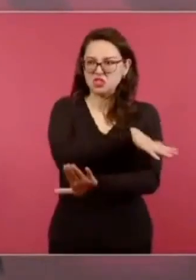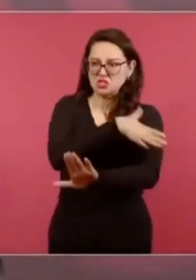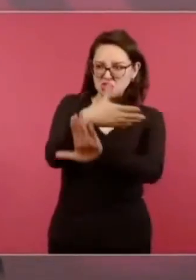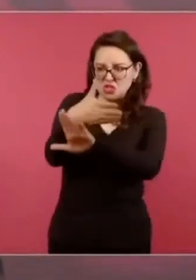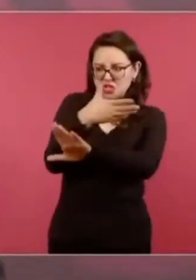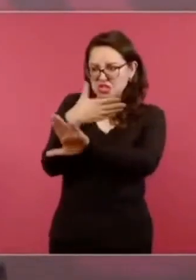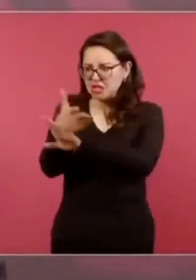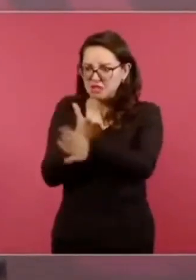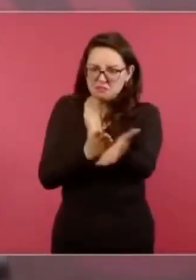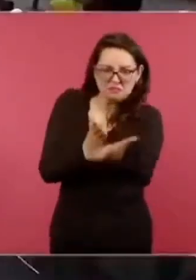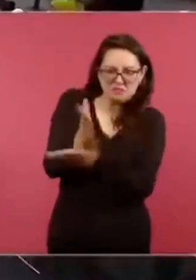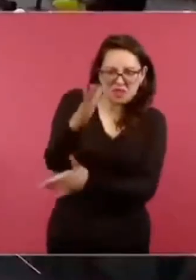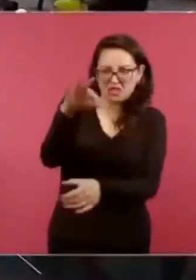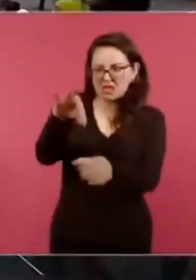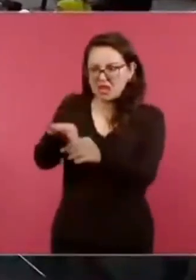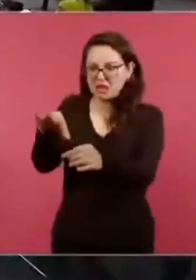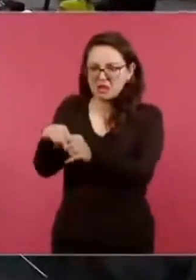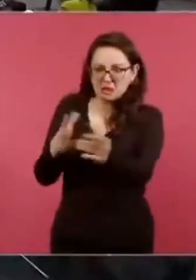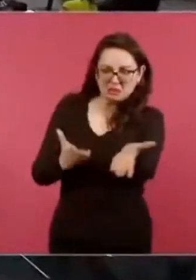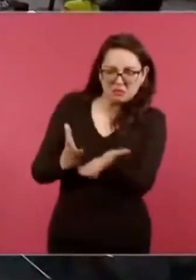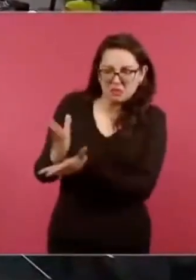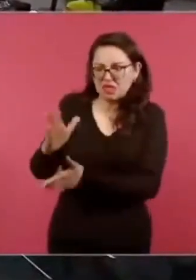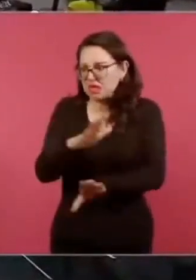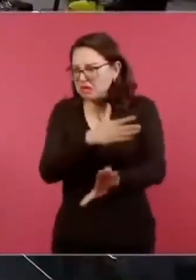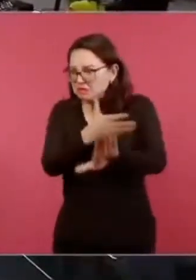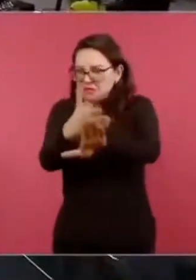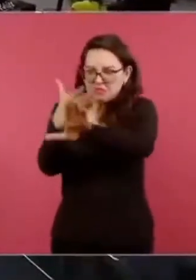Porque todos somos responsables.